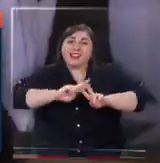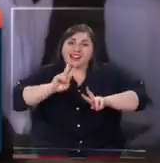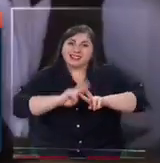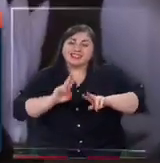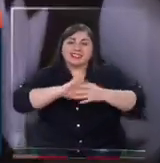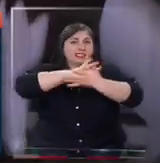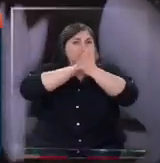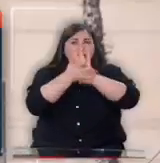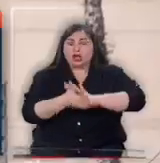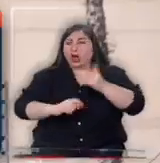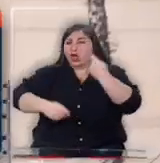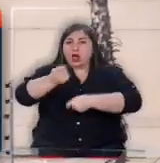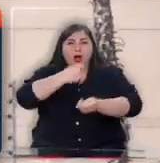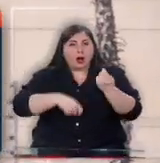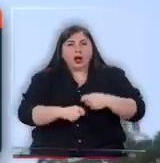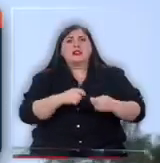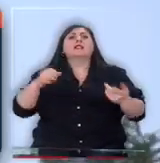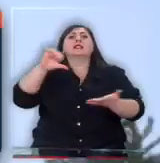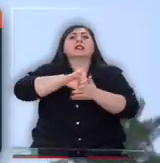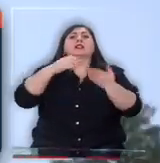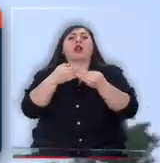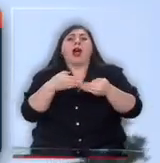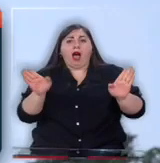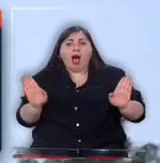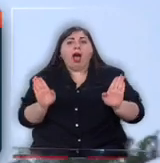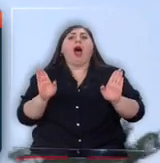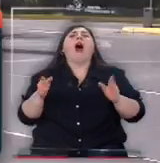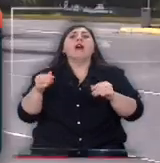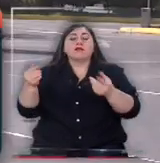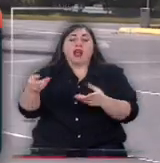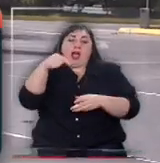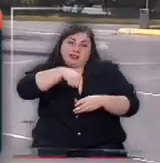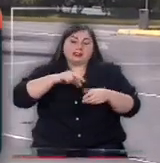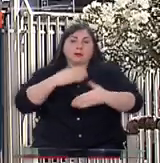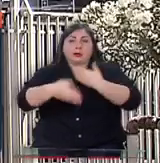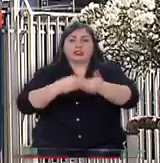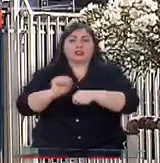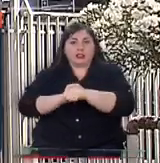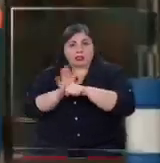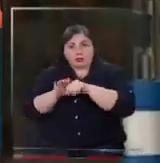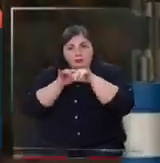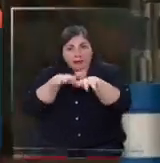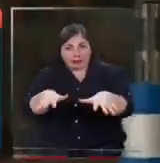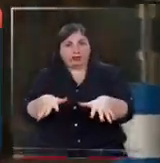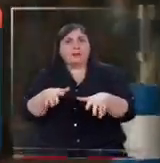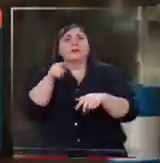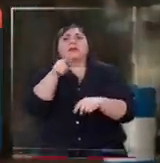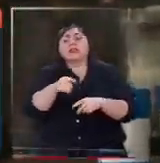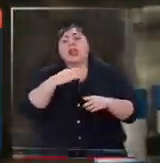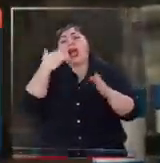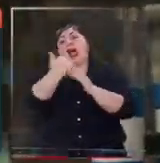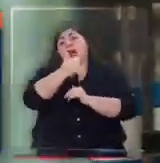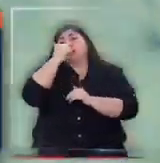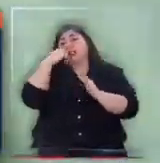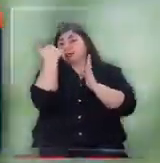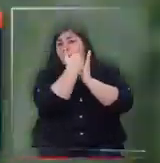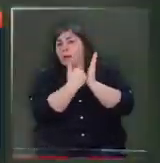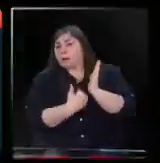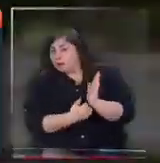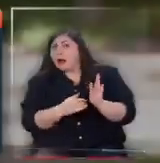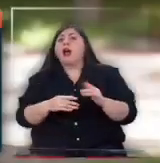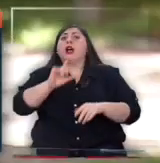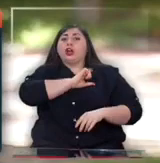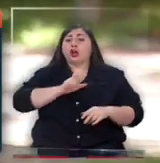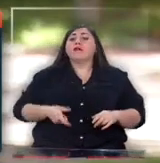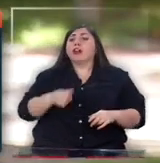todos los locales y centros que abran sus puertas en medio de la pandemia. Redactamos este protocolo, se lo mandamos ayer. El gobierno tomó